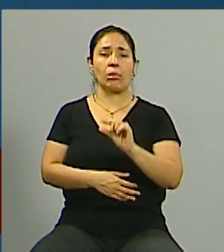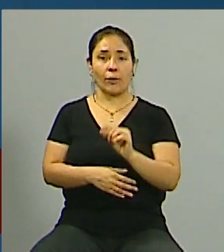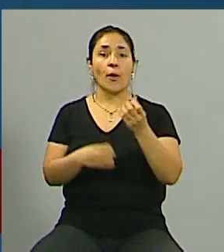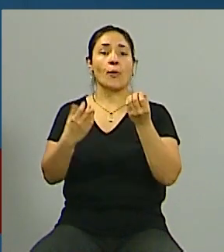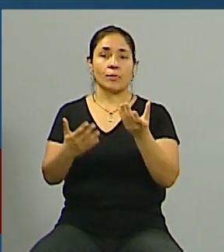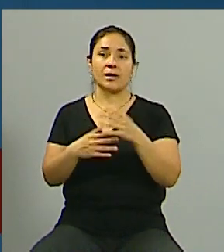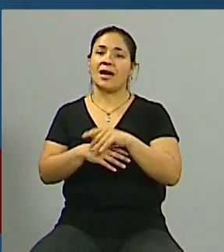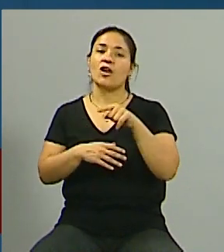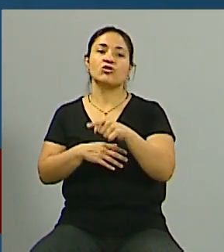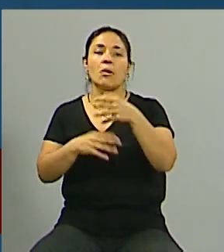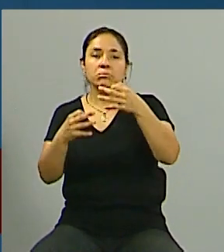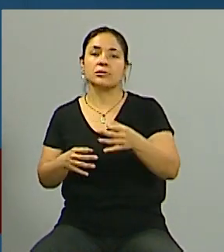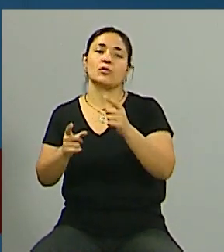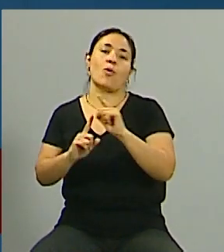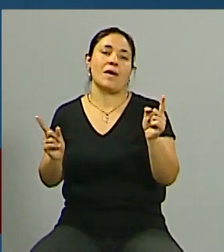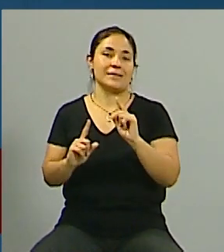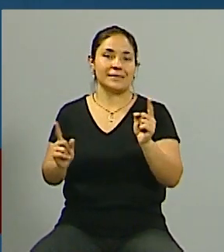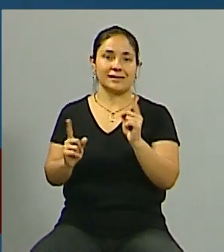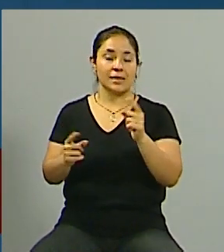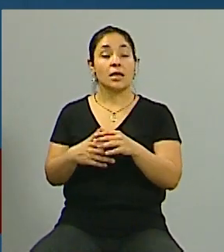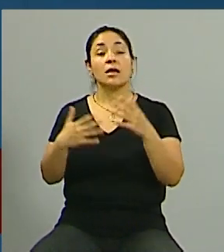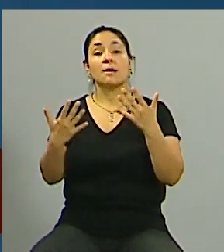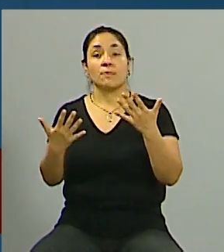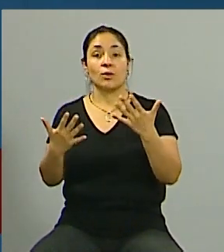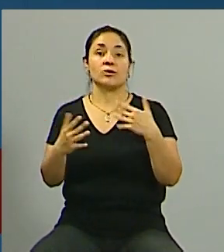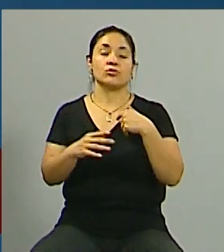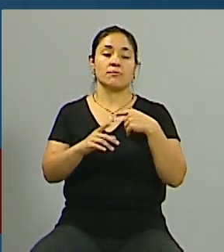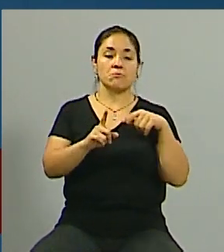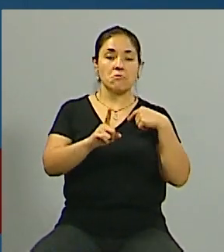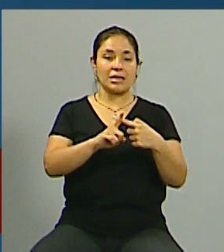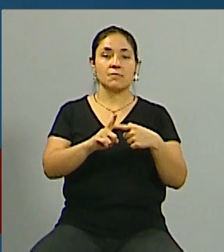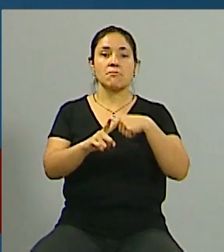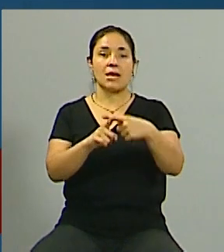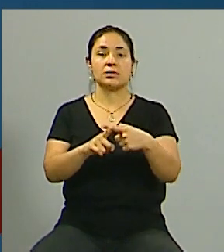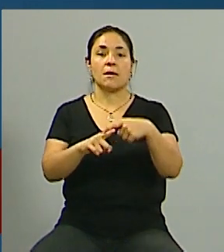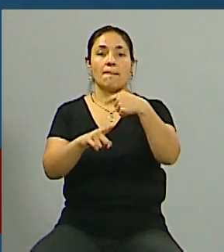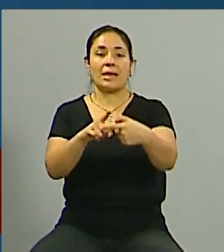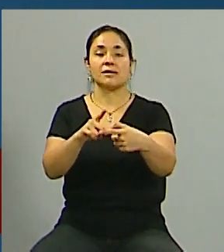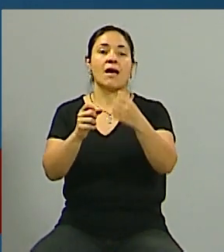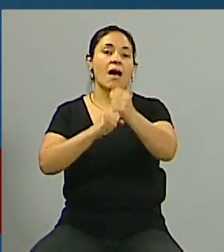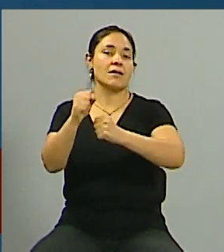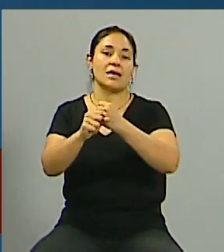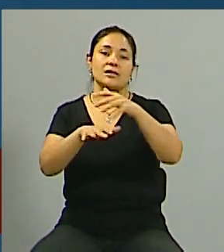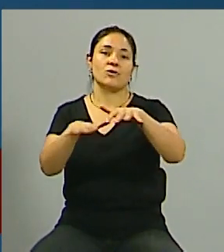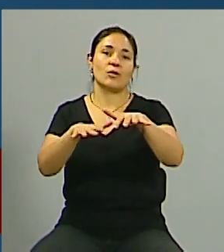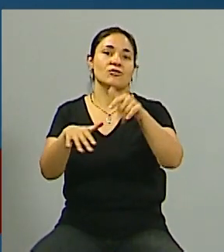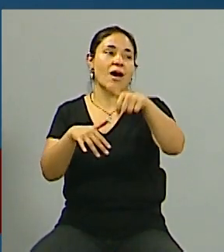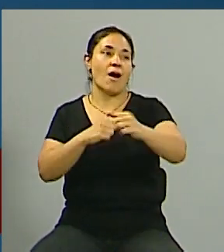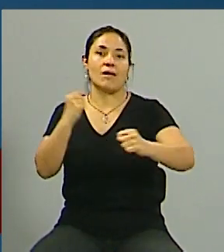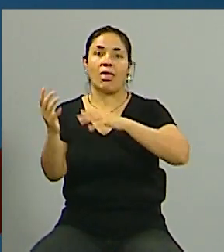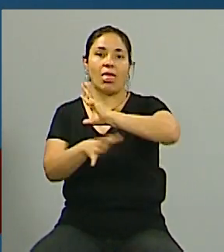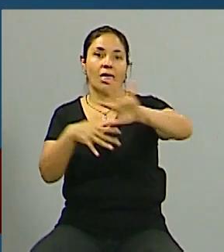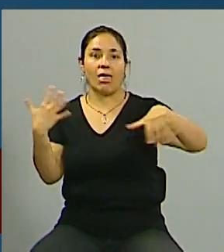realidad no es así. Entonces, es como un cúmulo de factores que llevan a esta situación que es la que estamos teniendo actualmente.